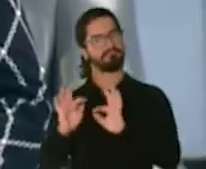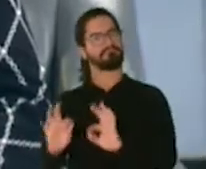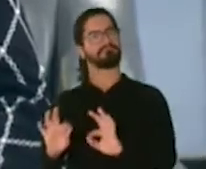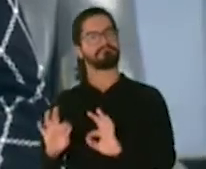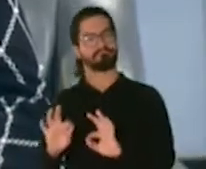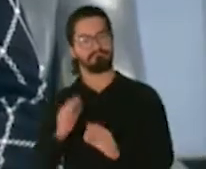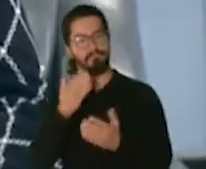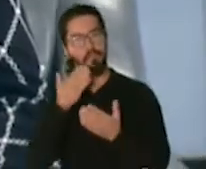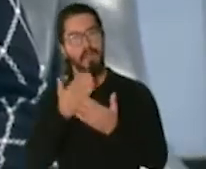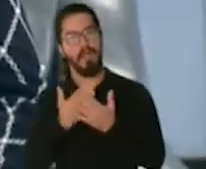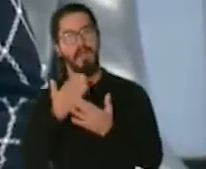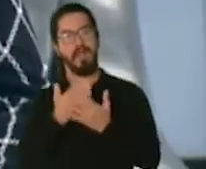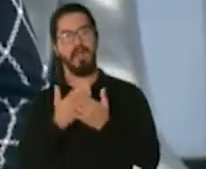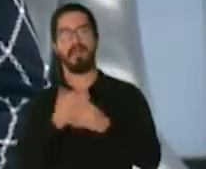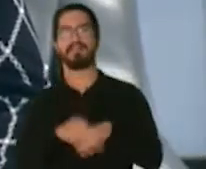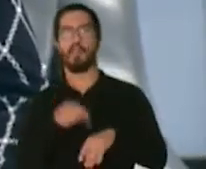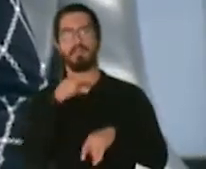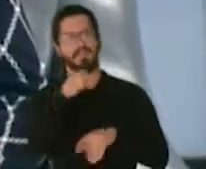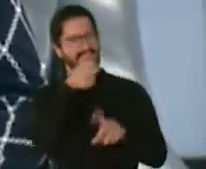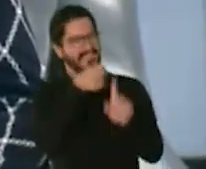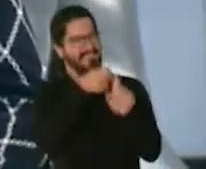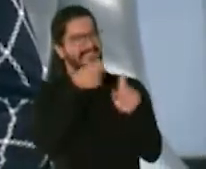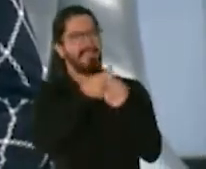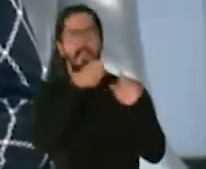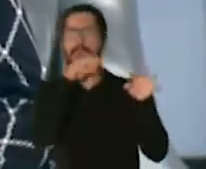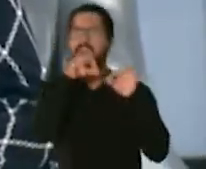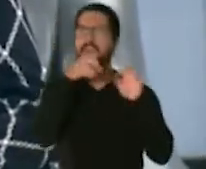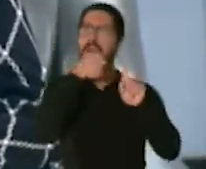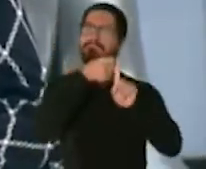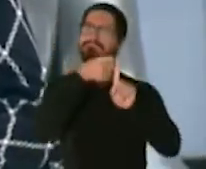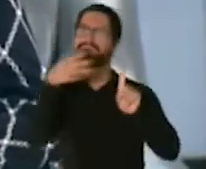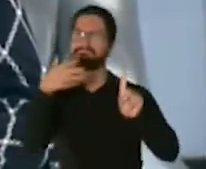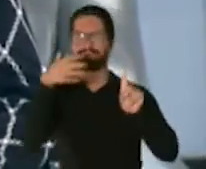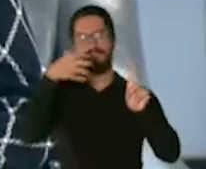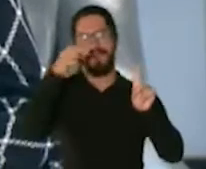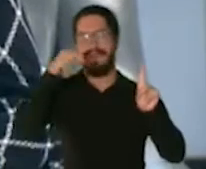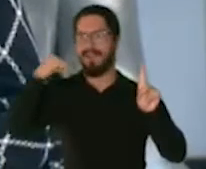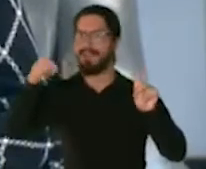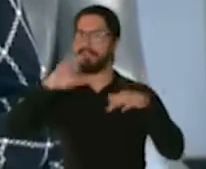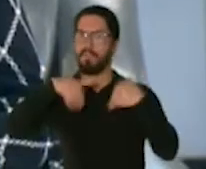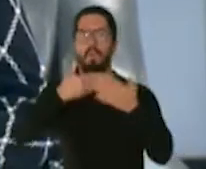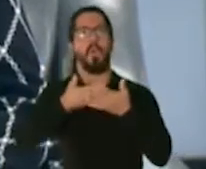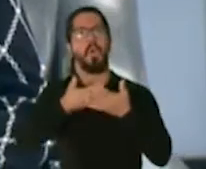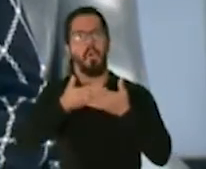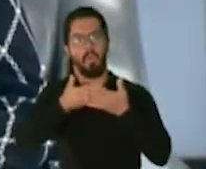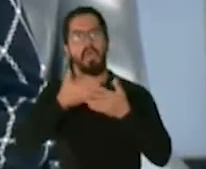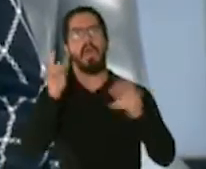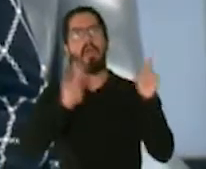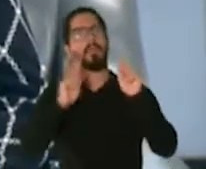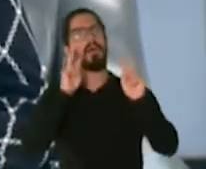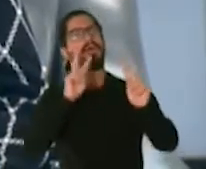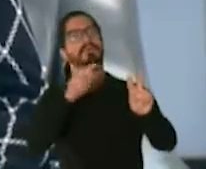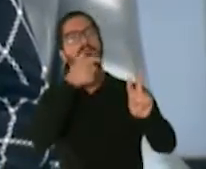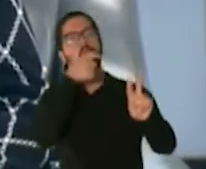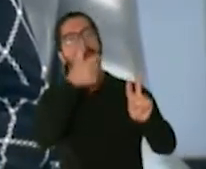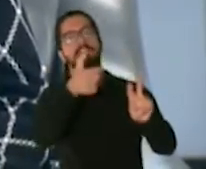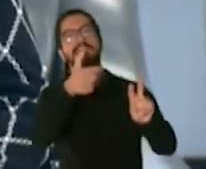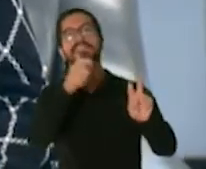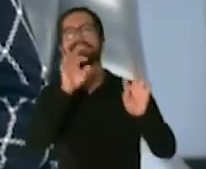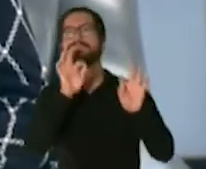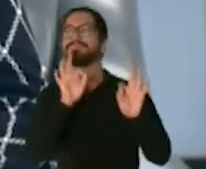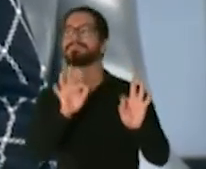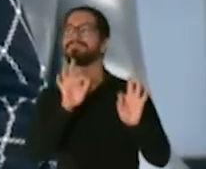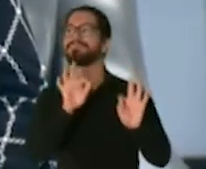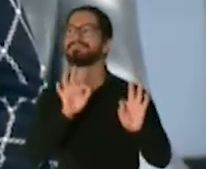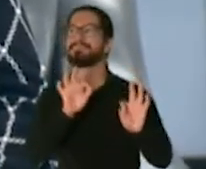explicar todos los detalles necesarios, para que el pueblo sienta que tenemos una persona que viene a liderarnos con el total